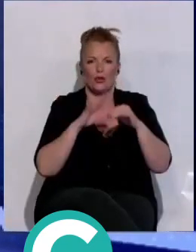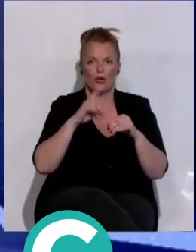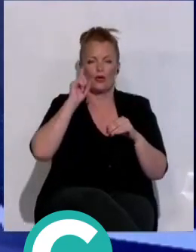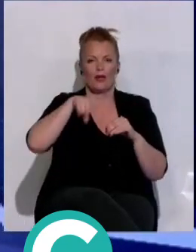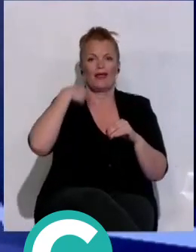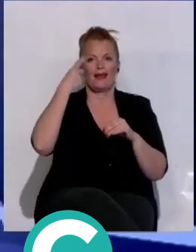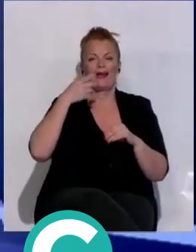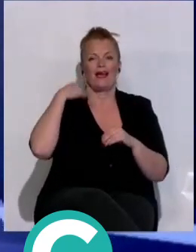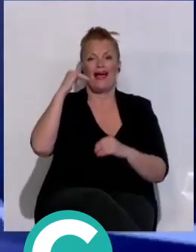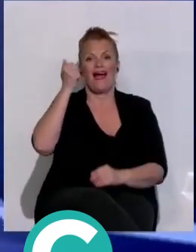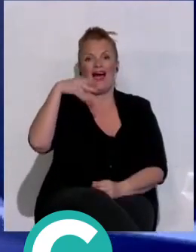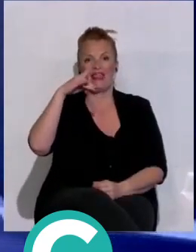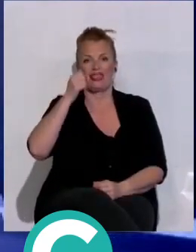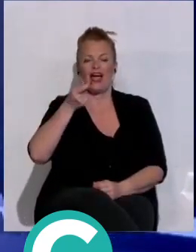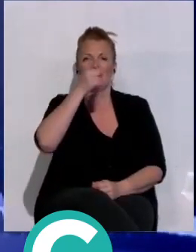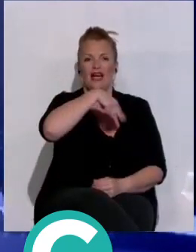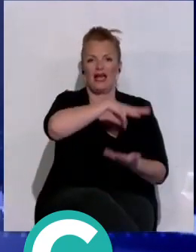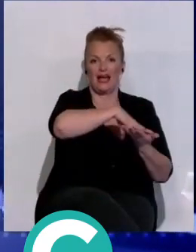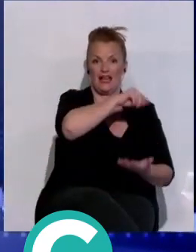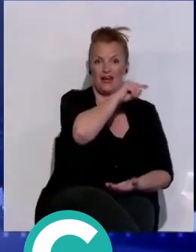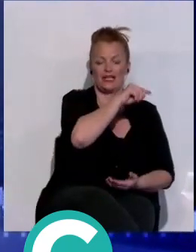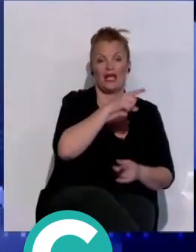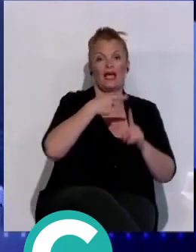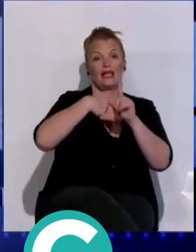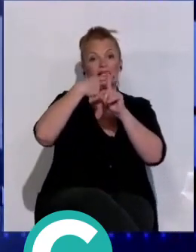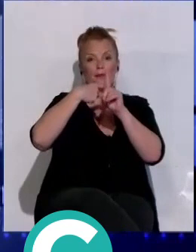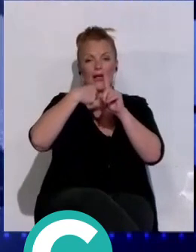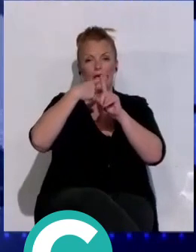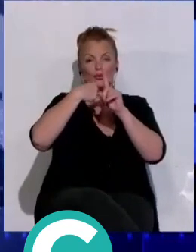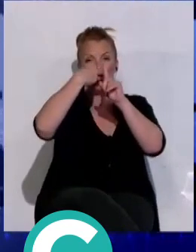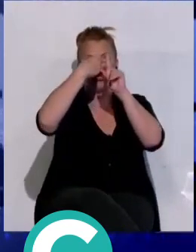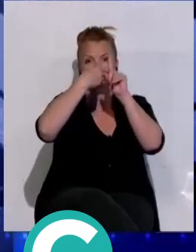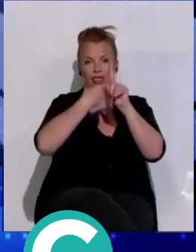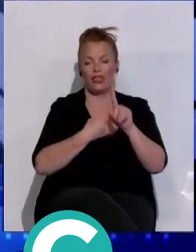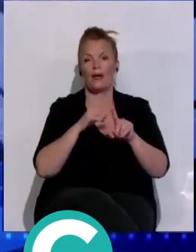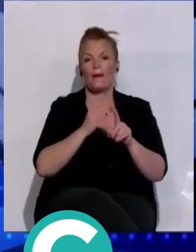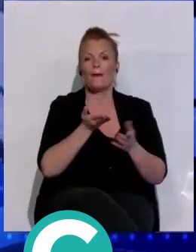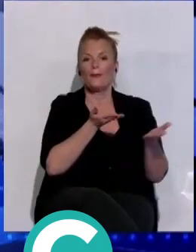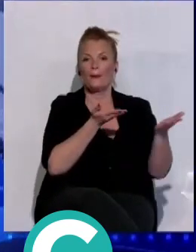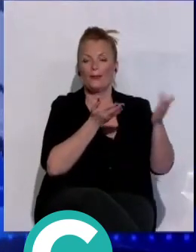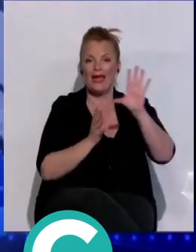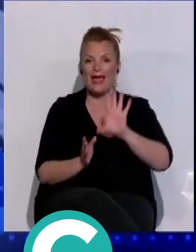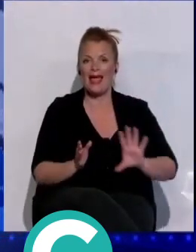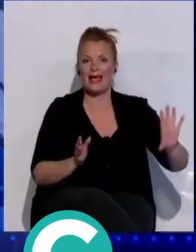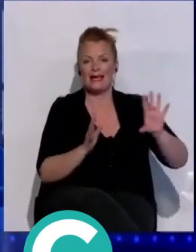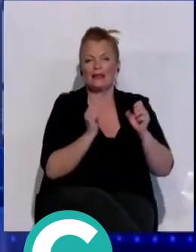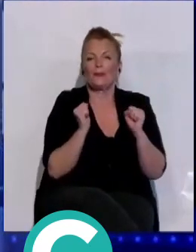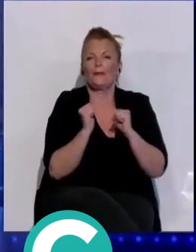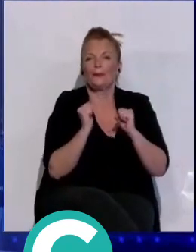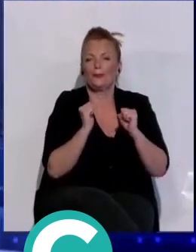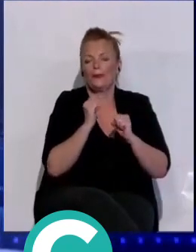Janda y en el campo de Gibraltar. Las temperaturas en descenso y con vientos del este girando a poniente por la tarde.